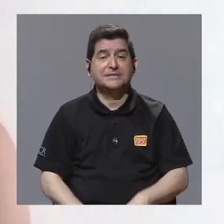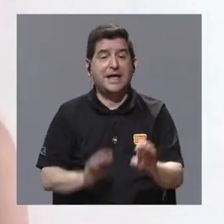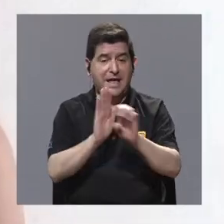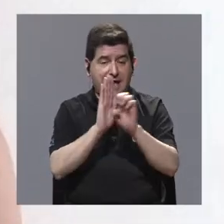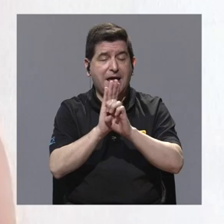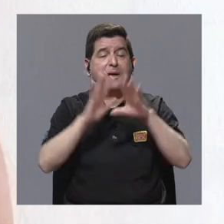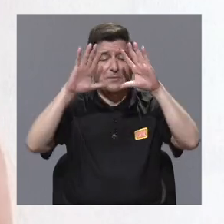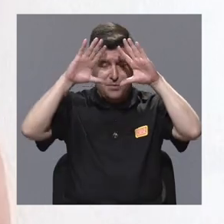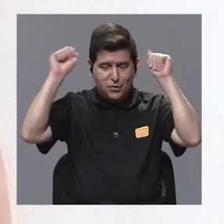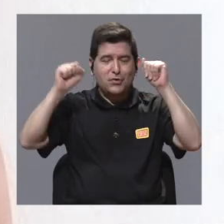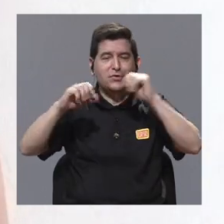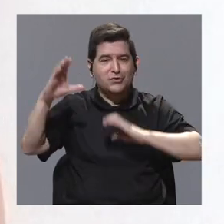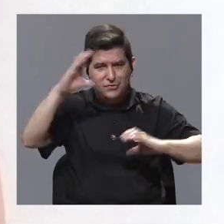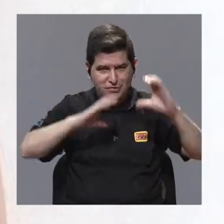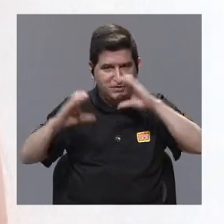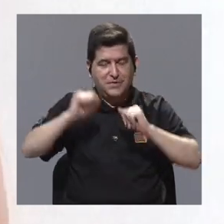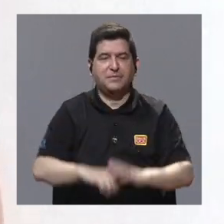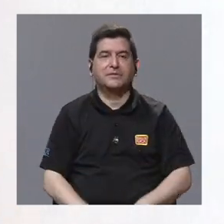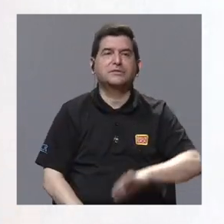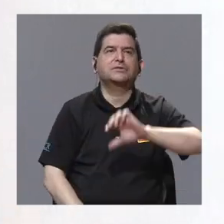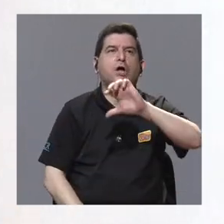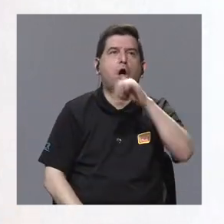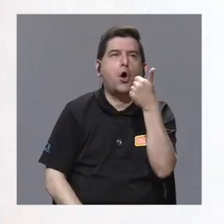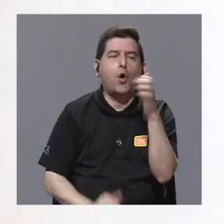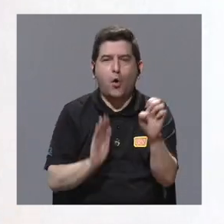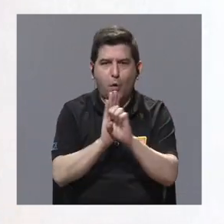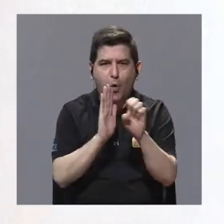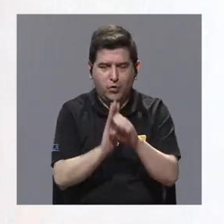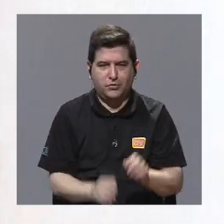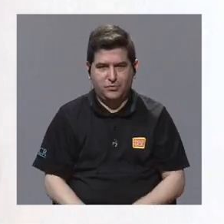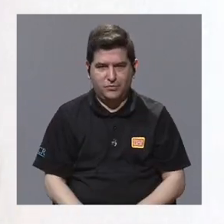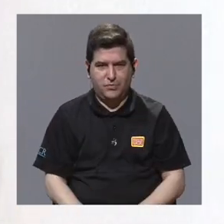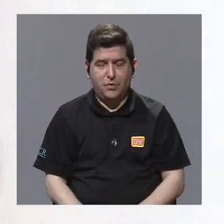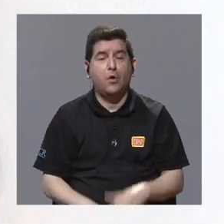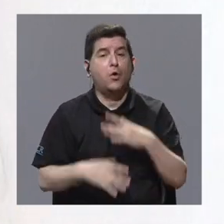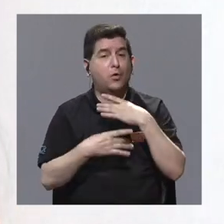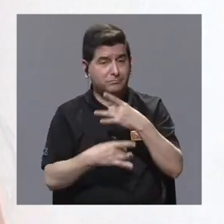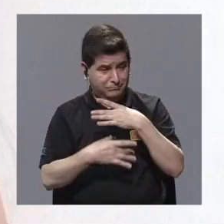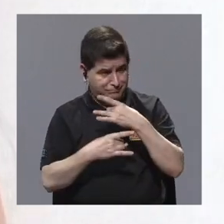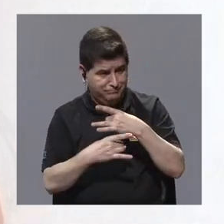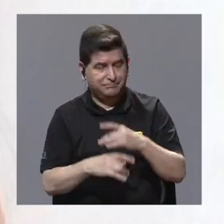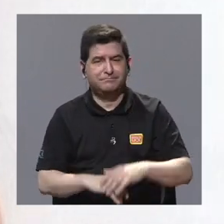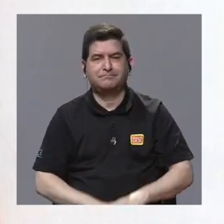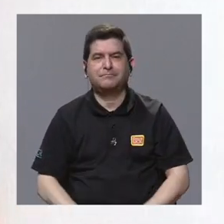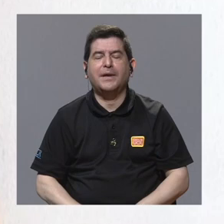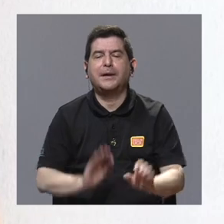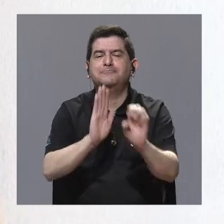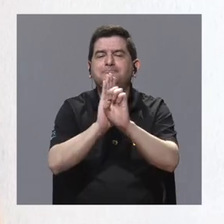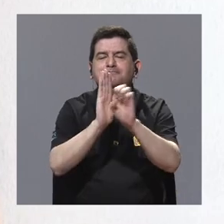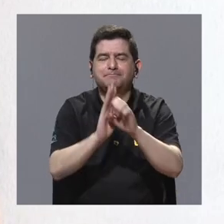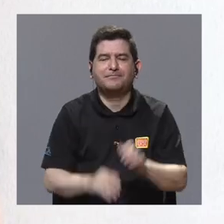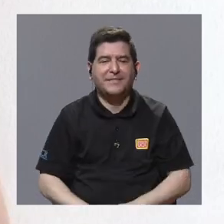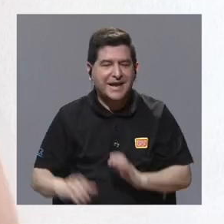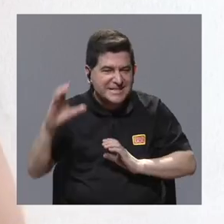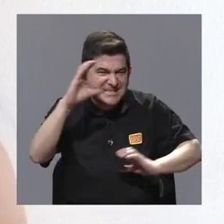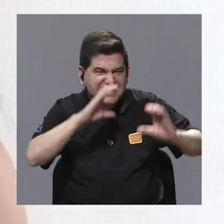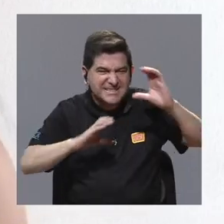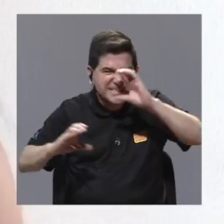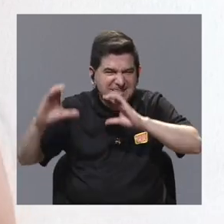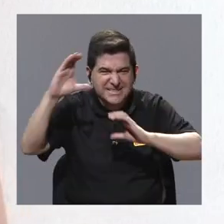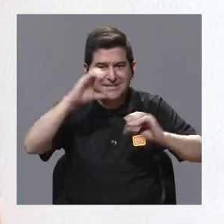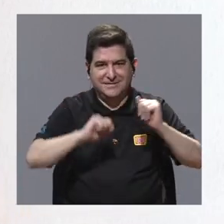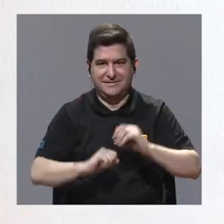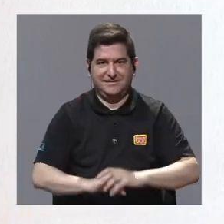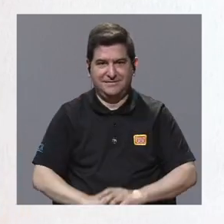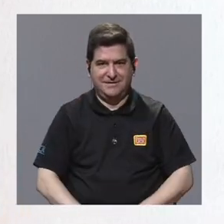Y ese es un gran ejemplo de diplomacia científica. Otro ejemplo de diplomacia científica muy interesante es cuando, por ejemplo, la